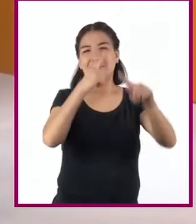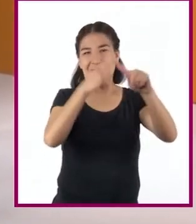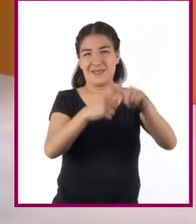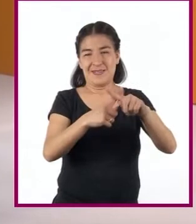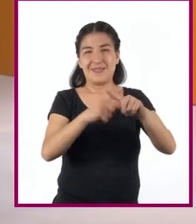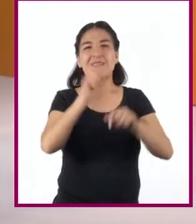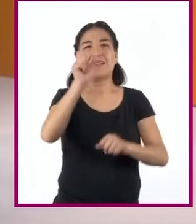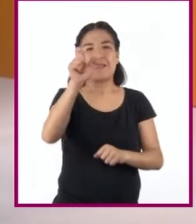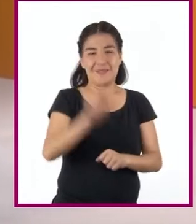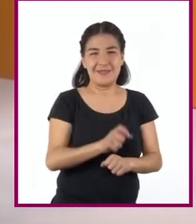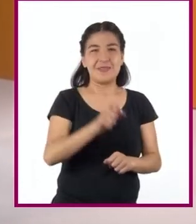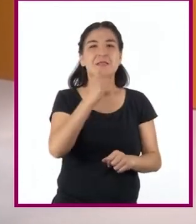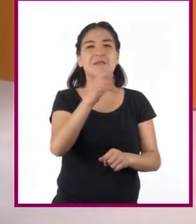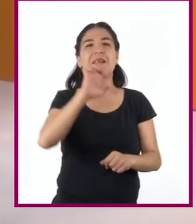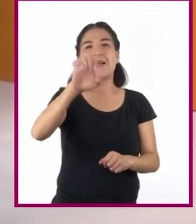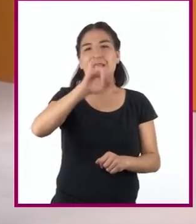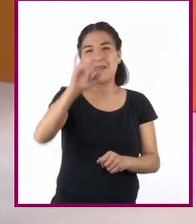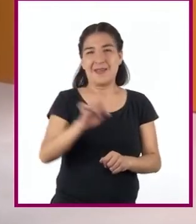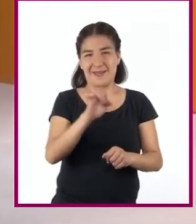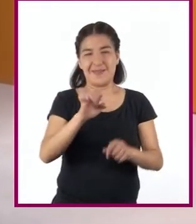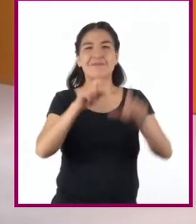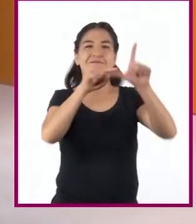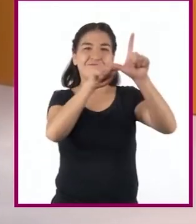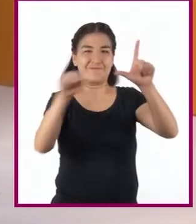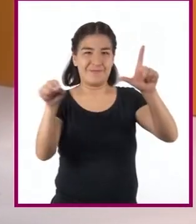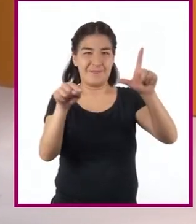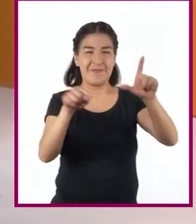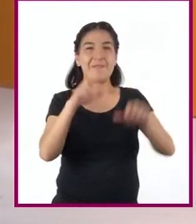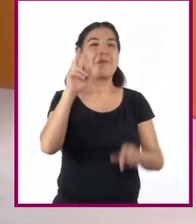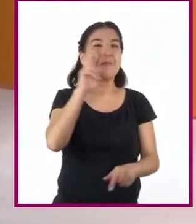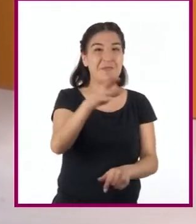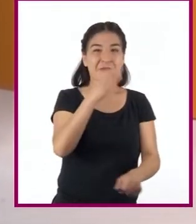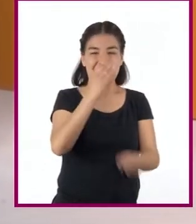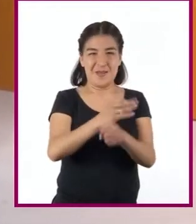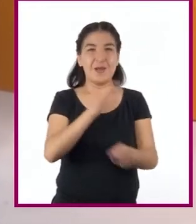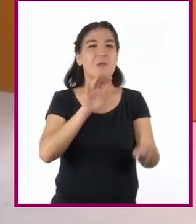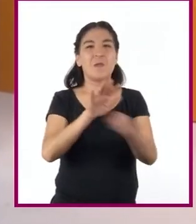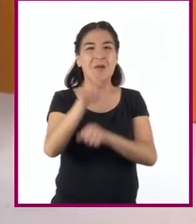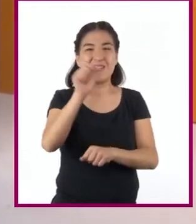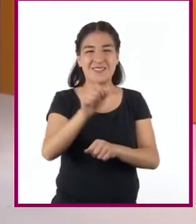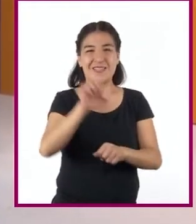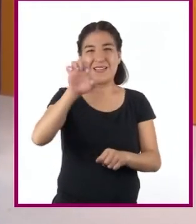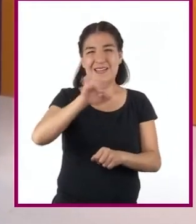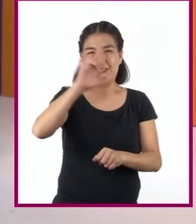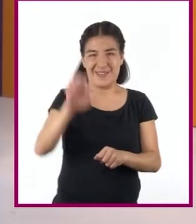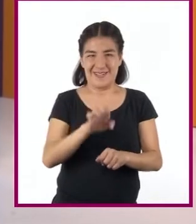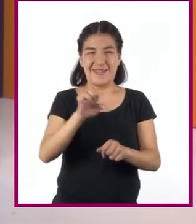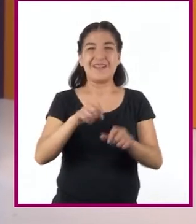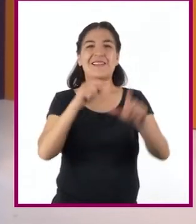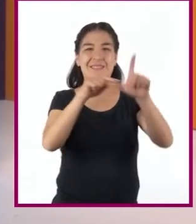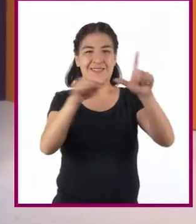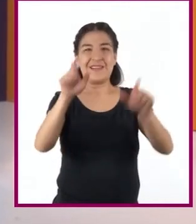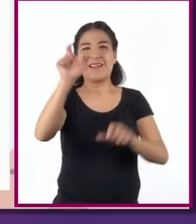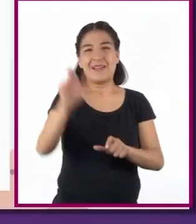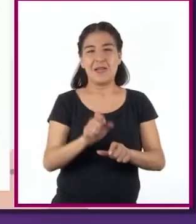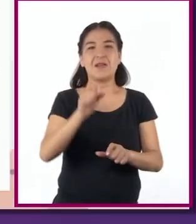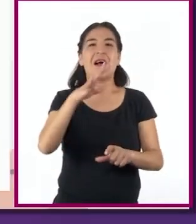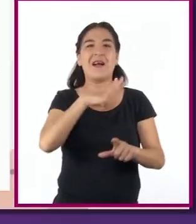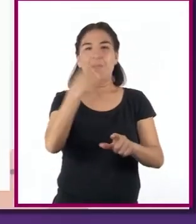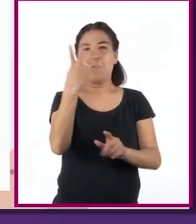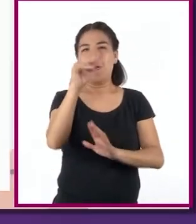es decir, del eje horizontal. Observemos que en este caso, en el eje de las X, tenemos cuatro meses.